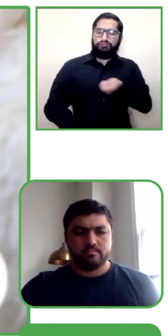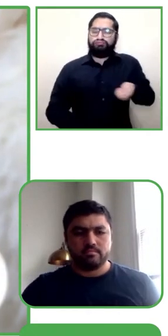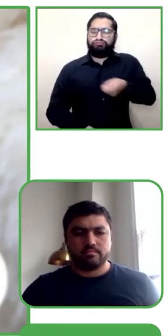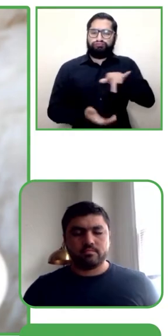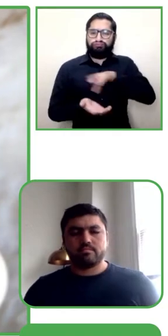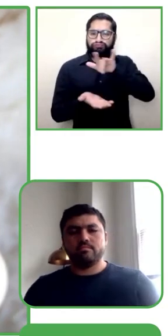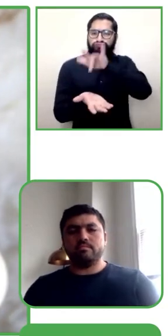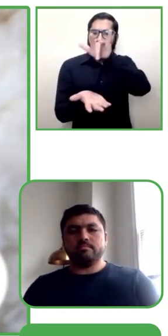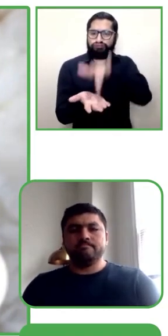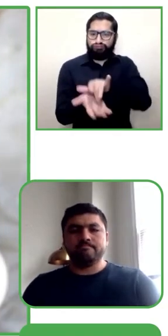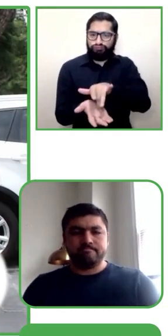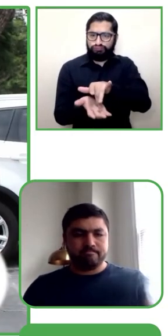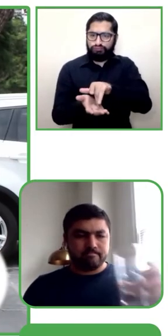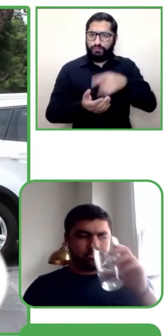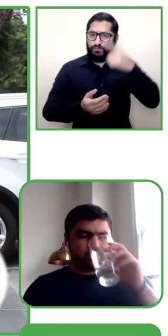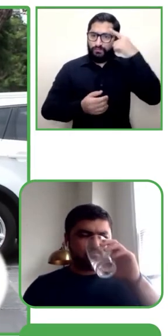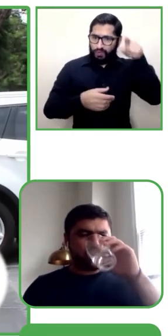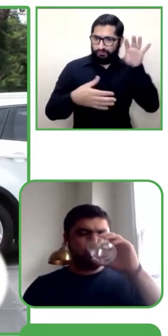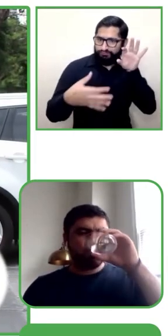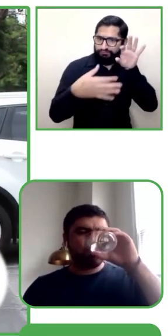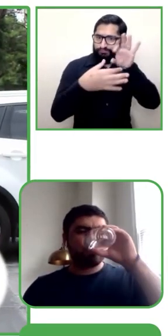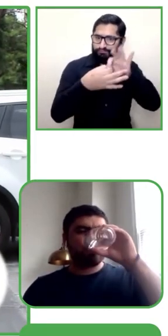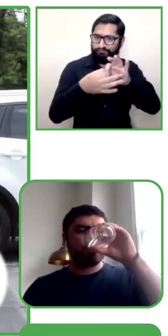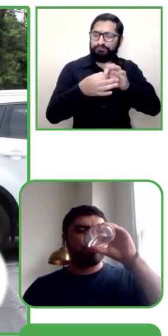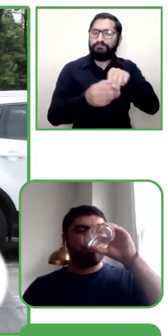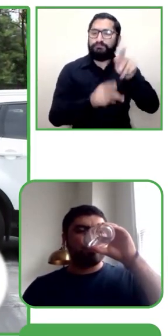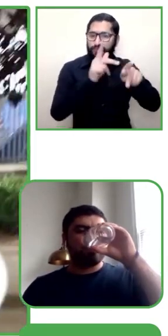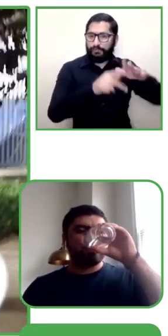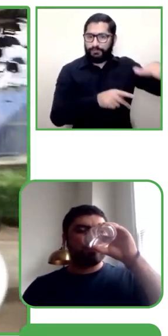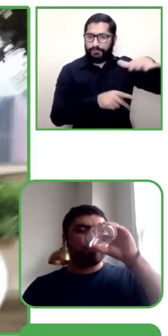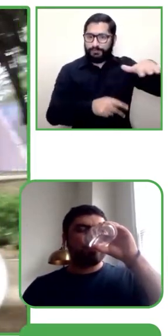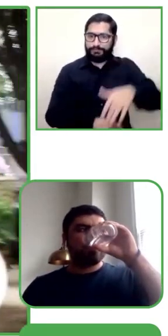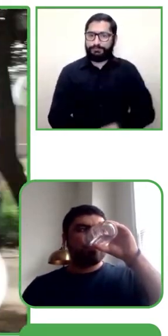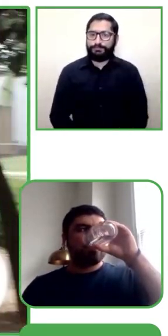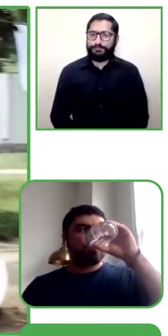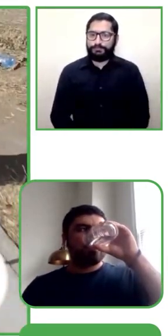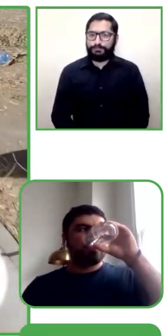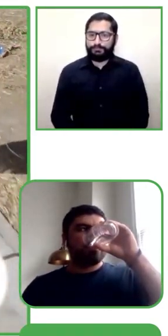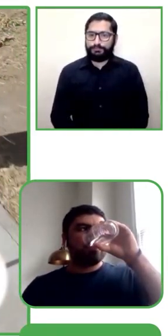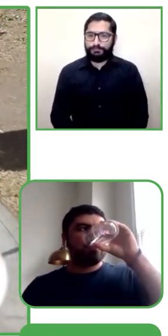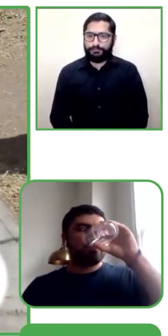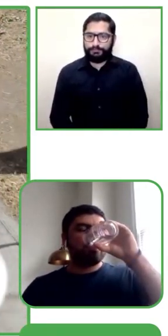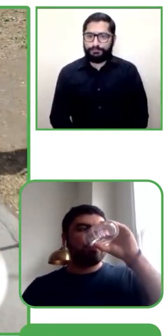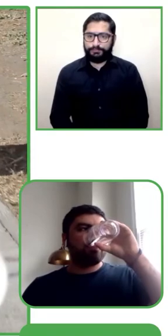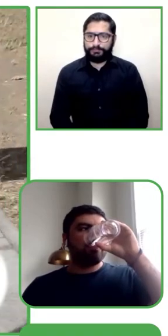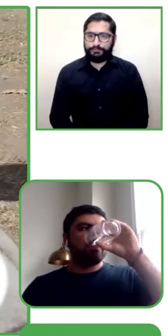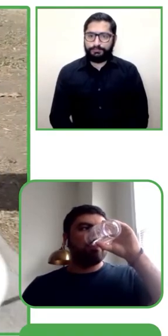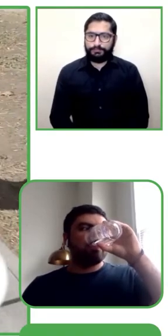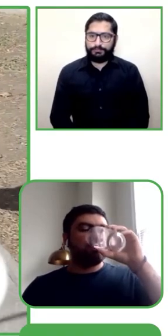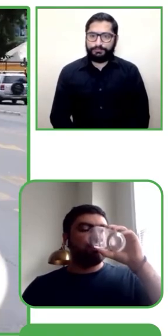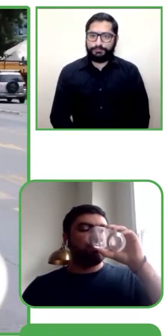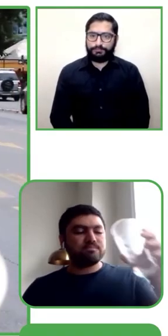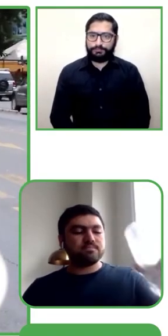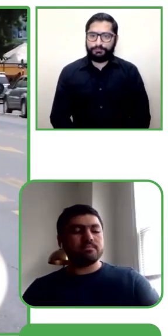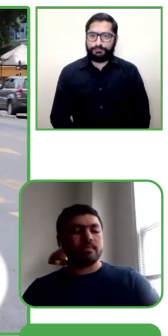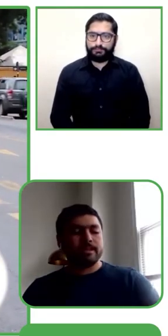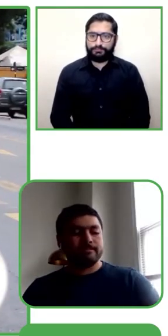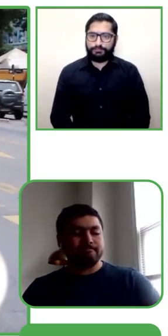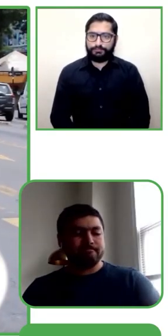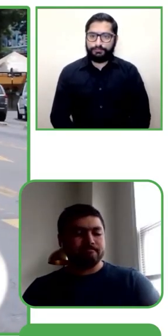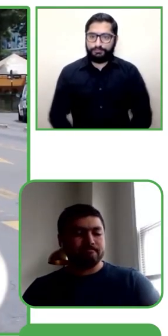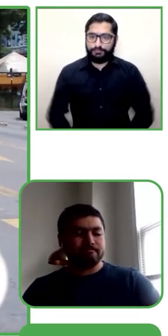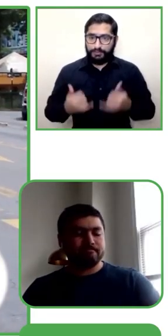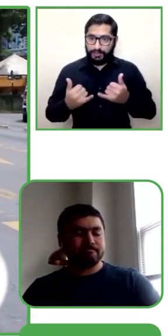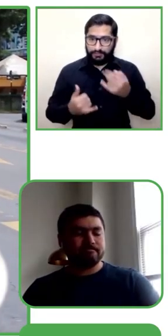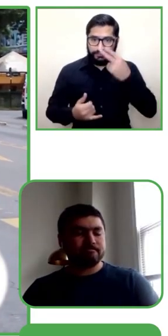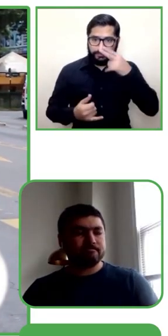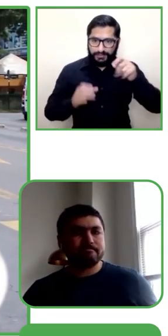Lazarillo es una aplicación gratuita que permite a miles de personas, especialmente en situación de discapacidad visual, moverse con autonomía por las calles de las ciudades